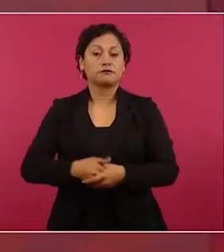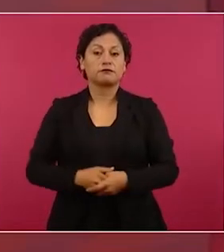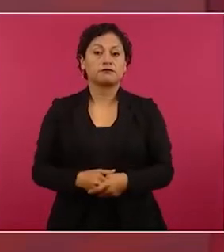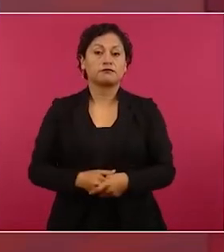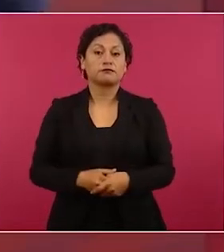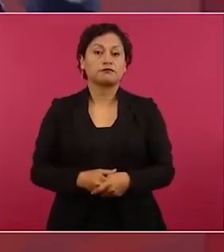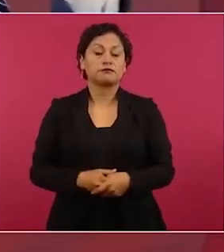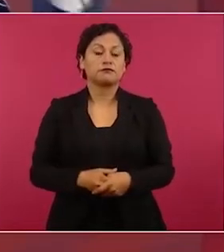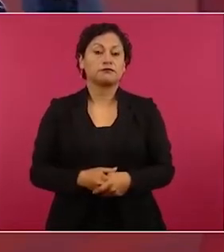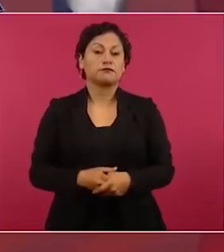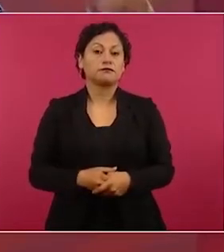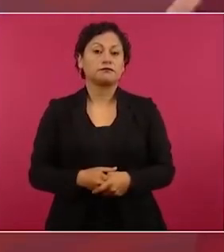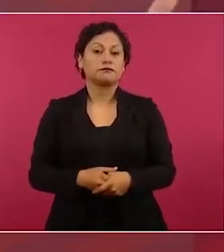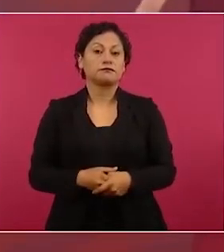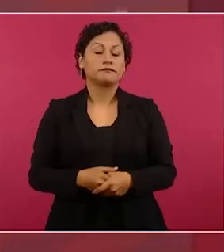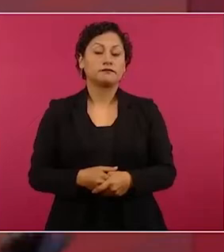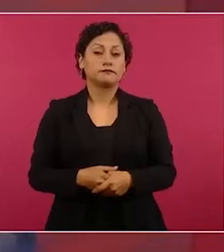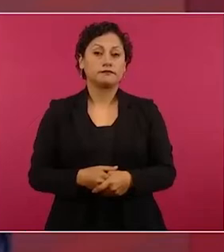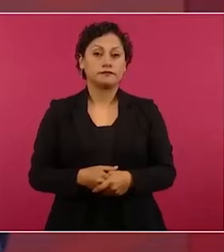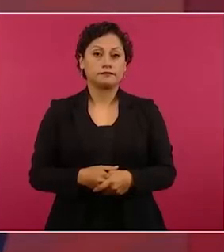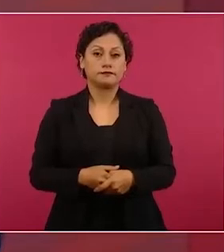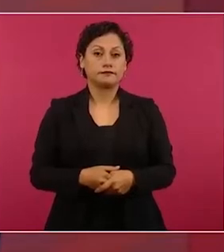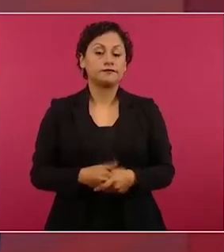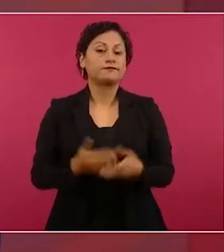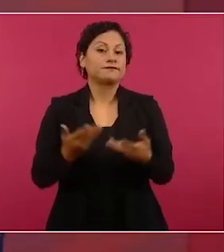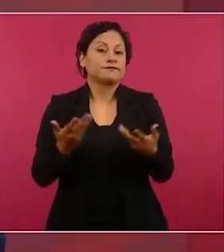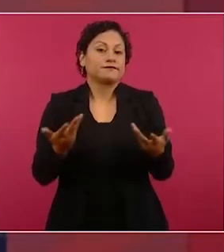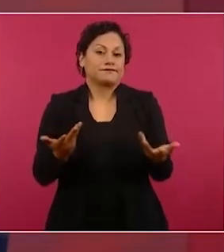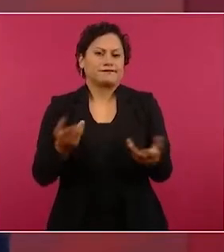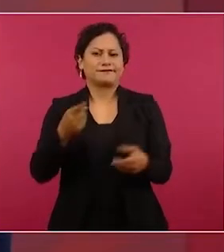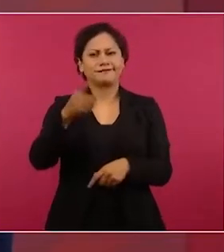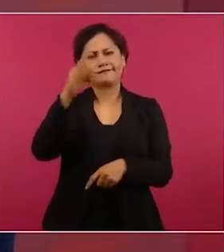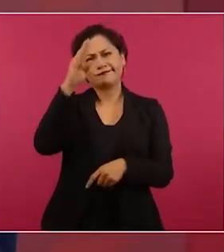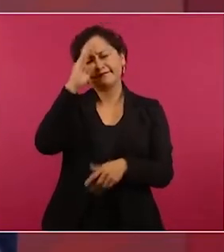O sea, no se inventó